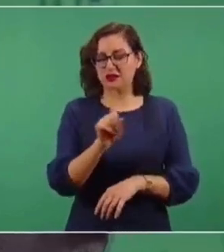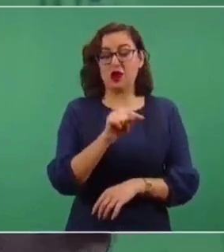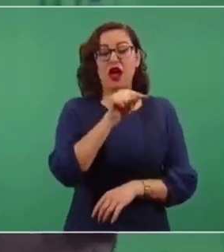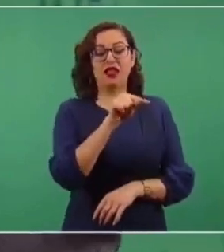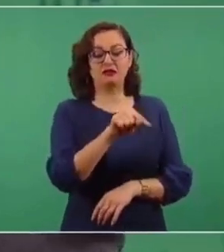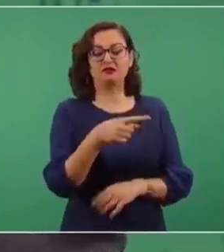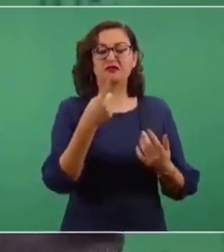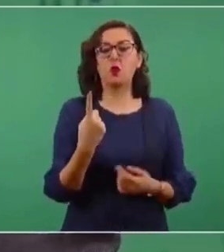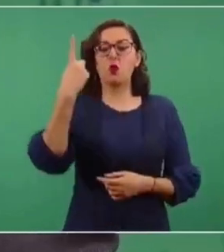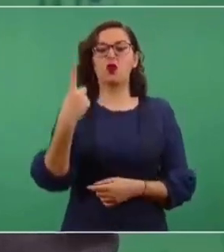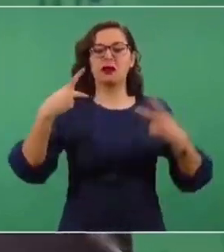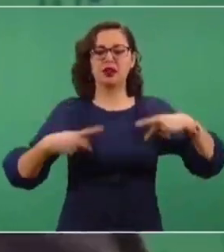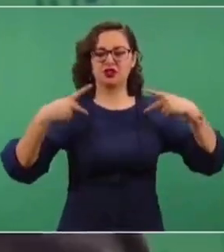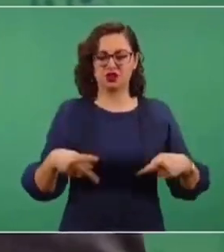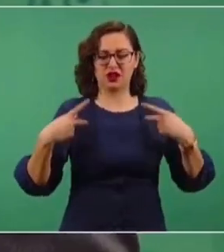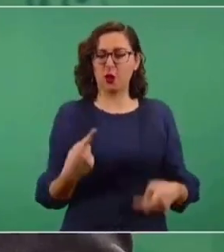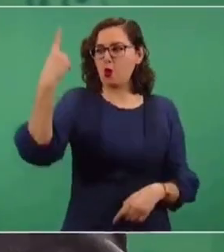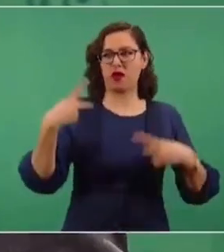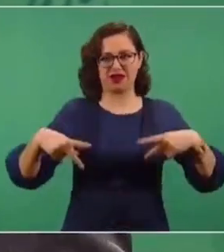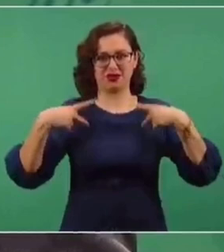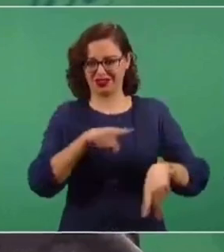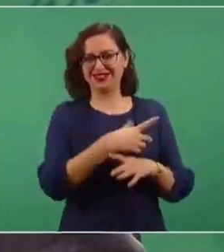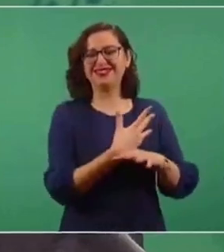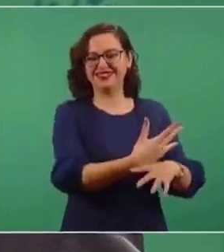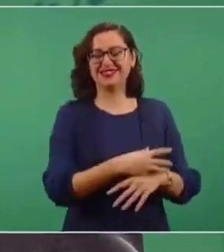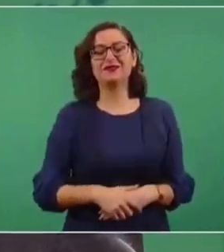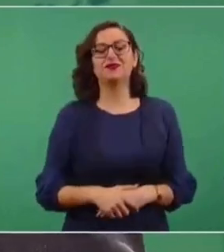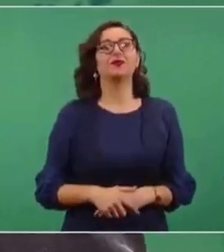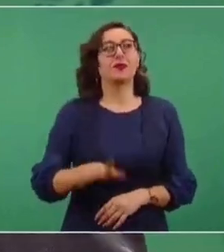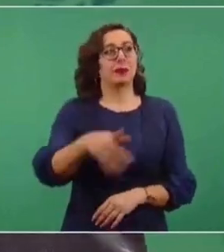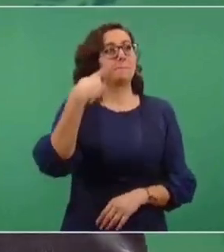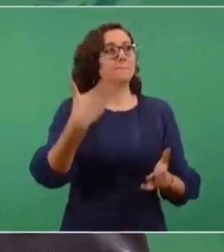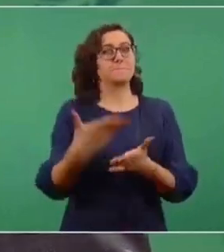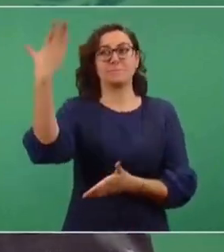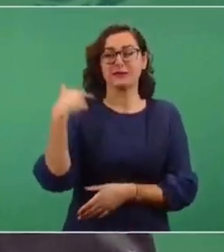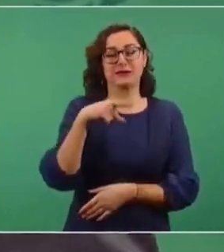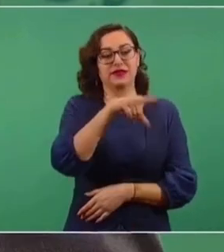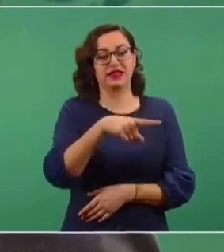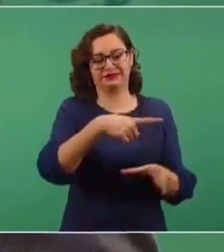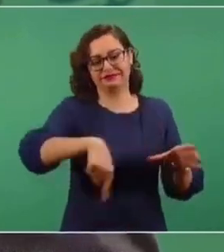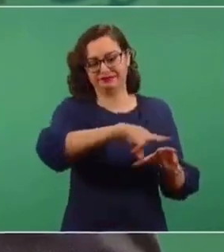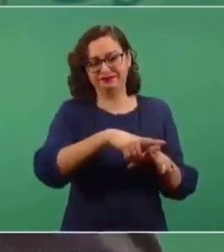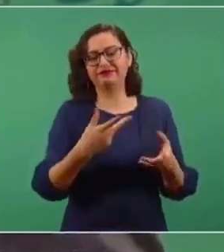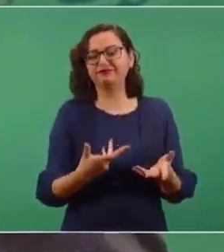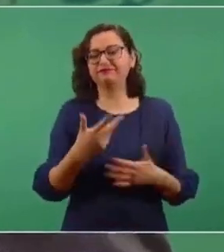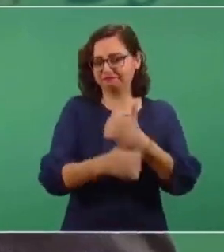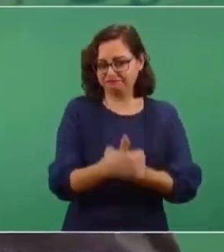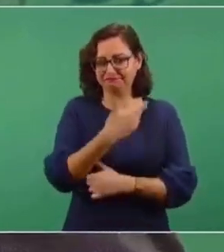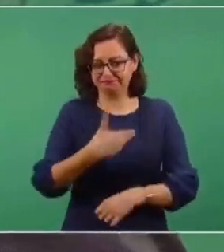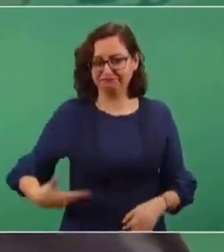personalista. En su momento, cuando nos robaron la presidencia, la primera vez,